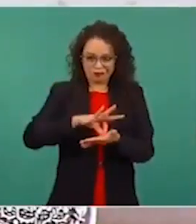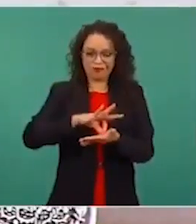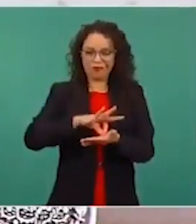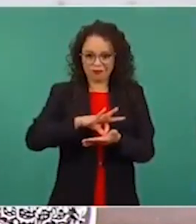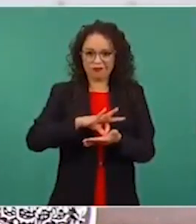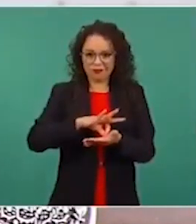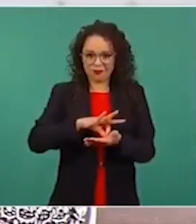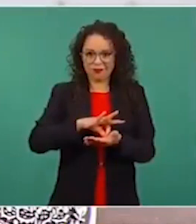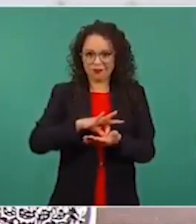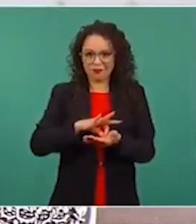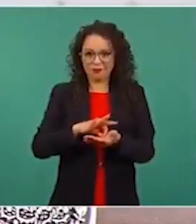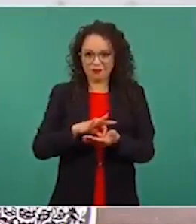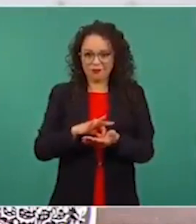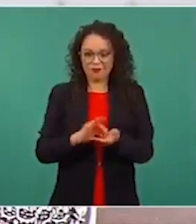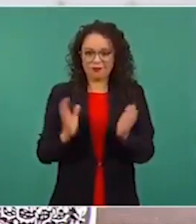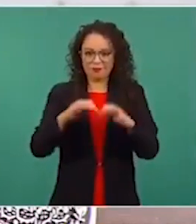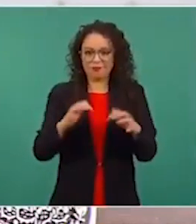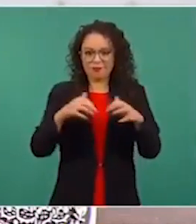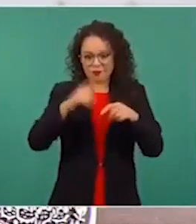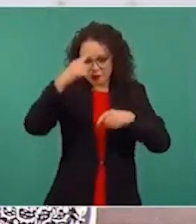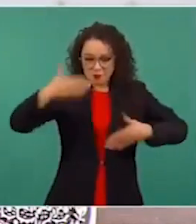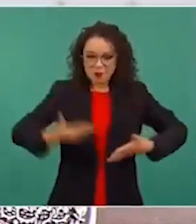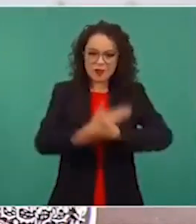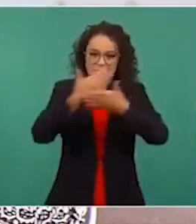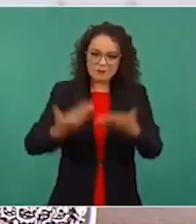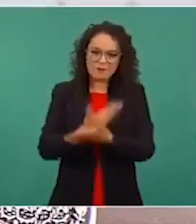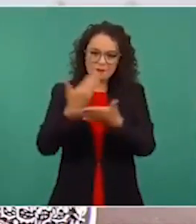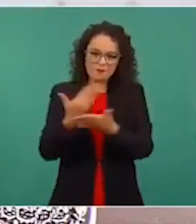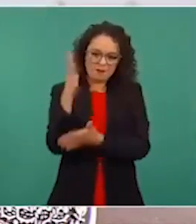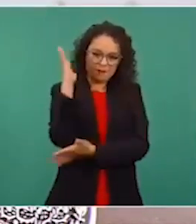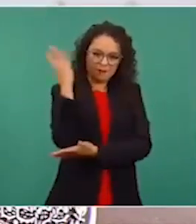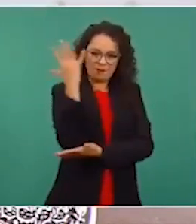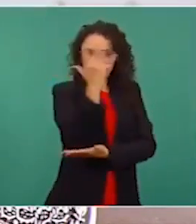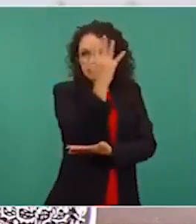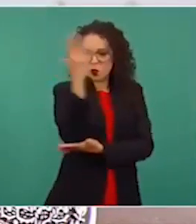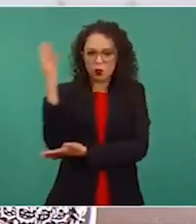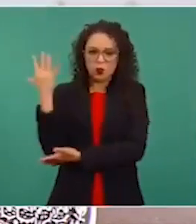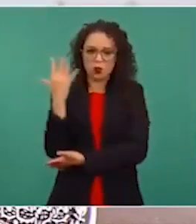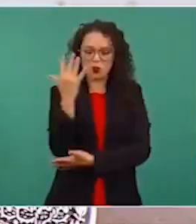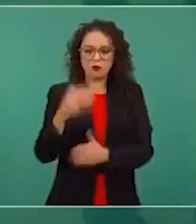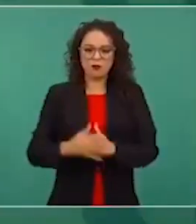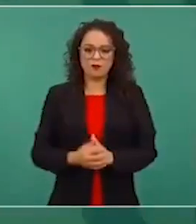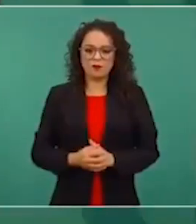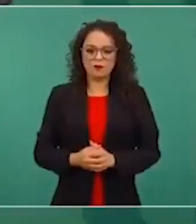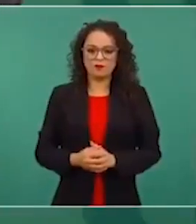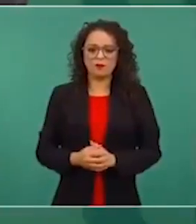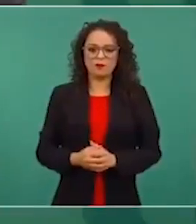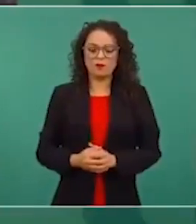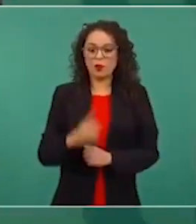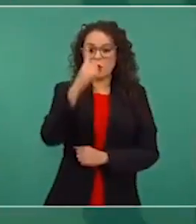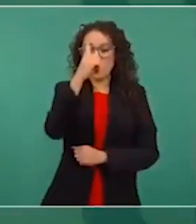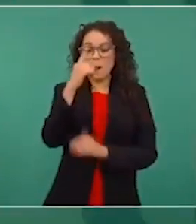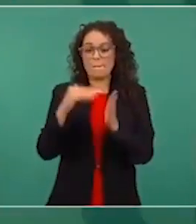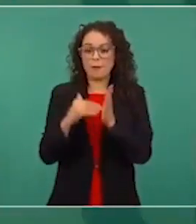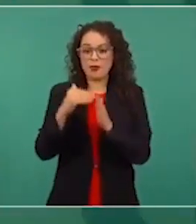más de un millón de hectáreas